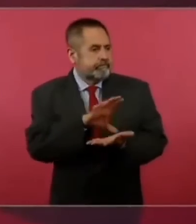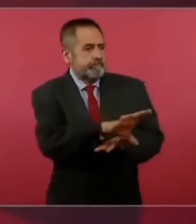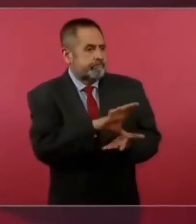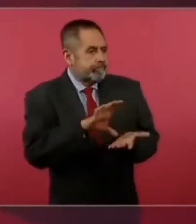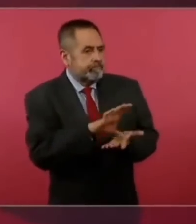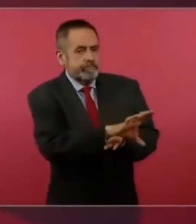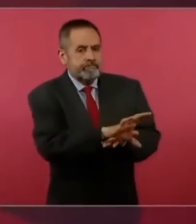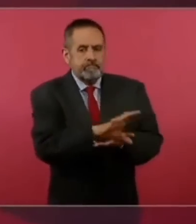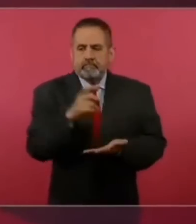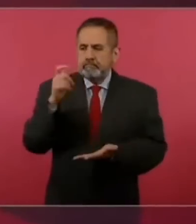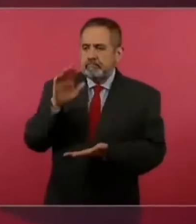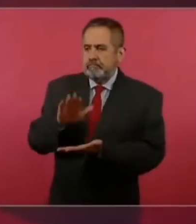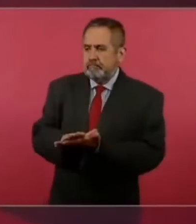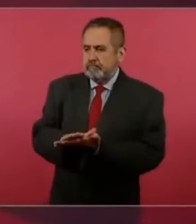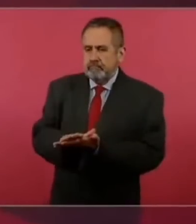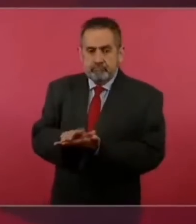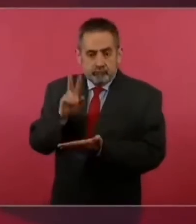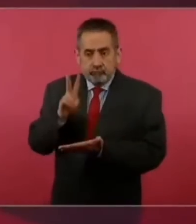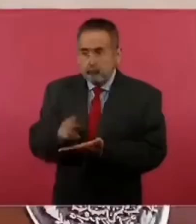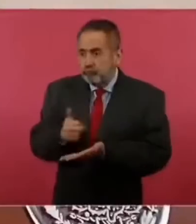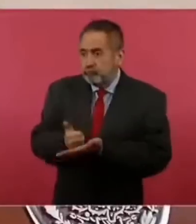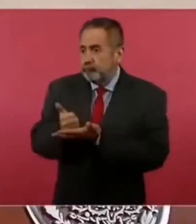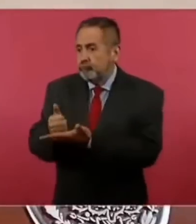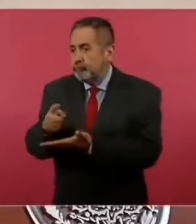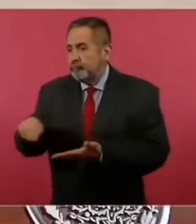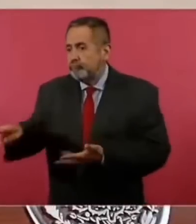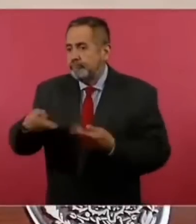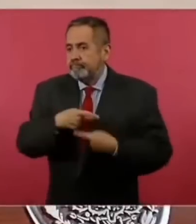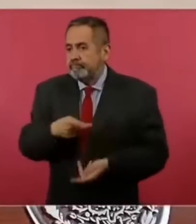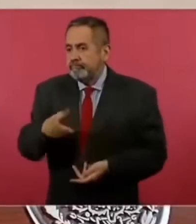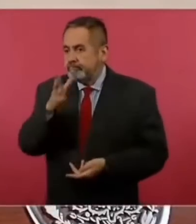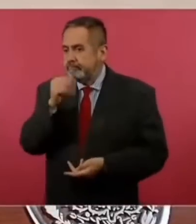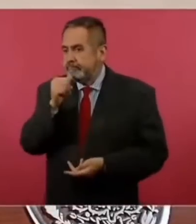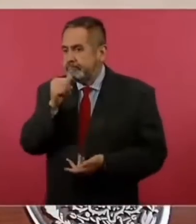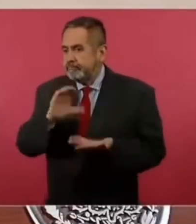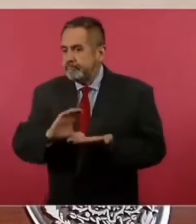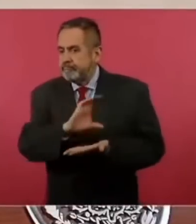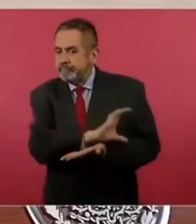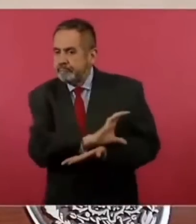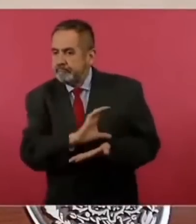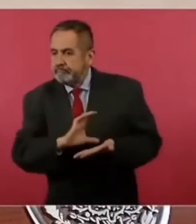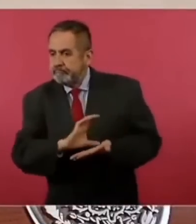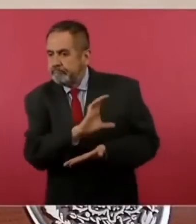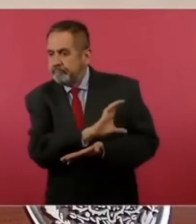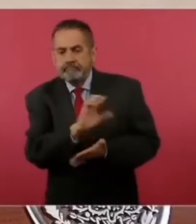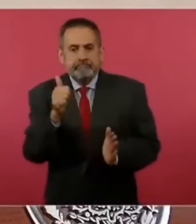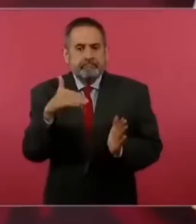posibilidad de ayudar a la gente pobre porque no es nada más esto es todo